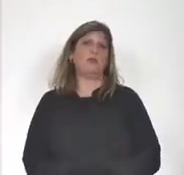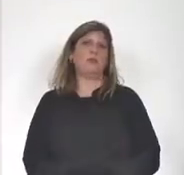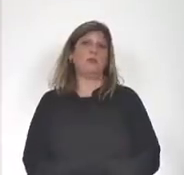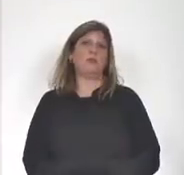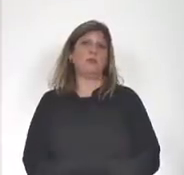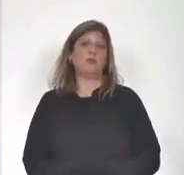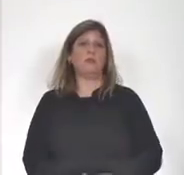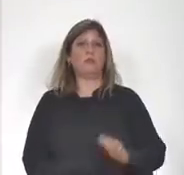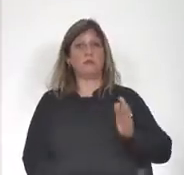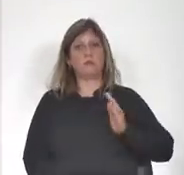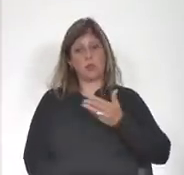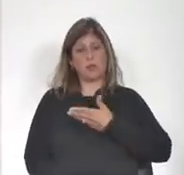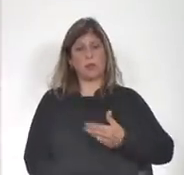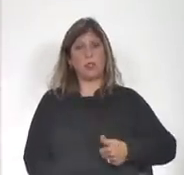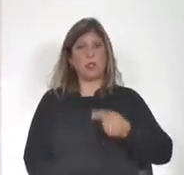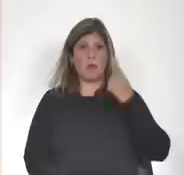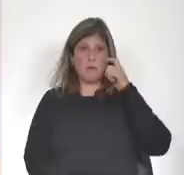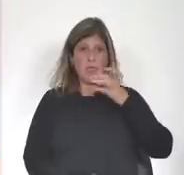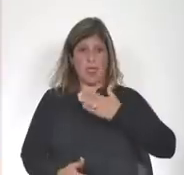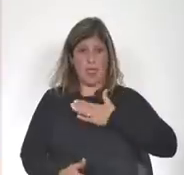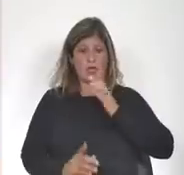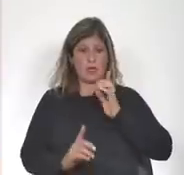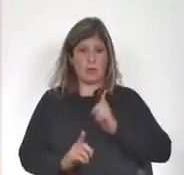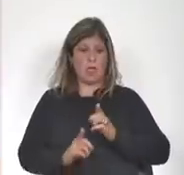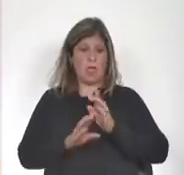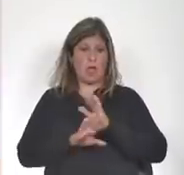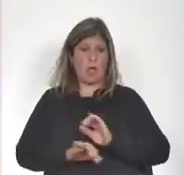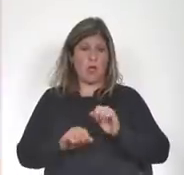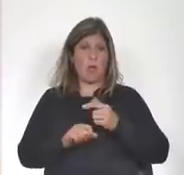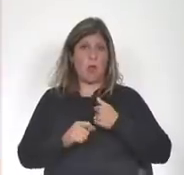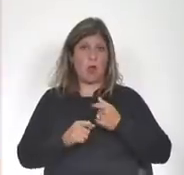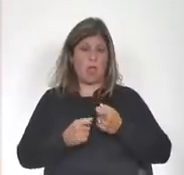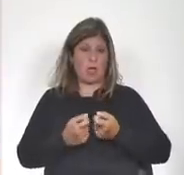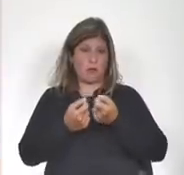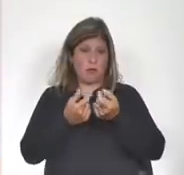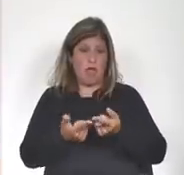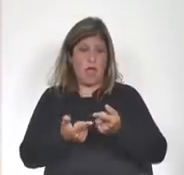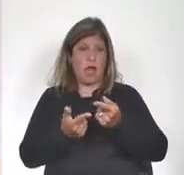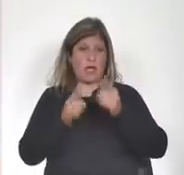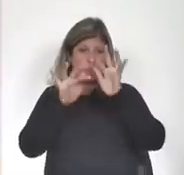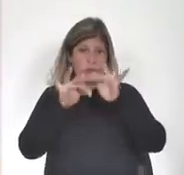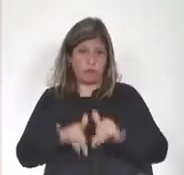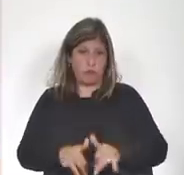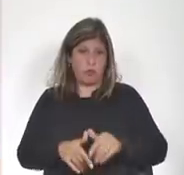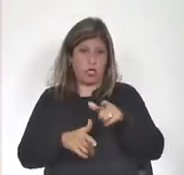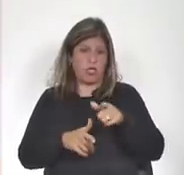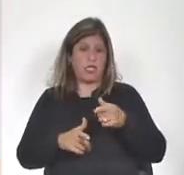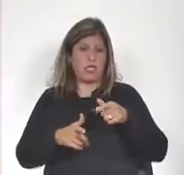señora presidenta mi idea es también poder entregarle por escrito a la señora ministra las preguntas